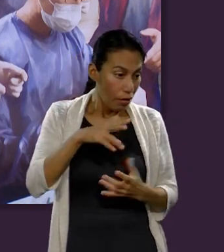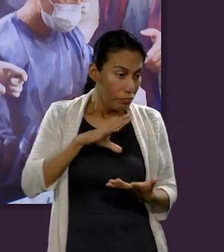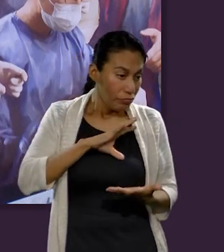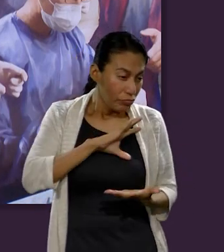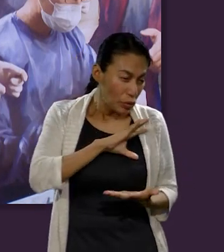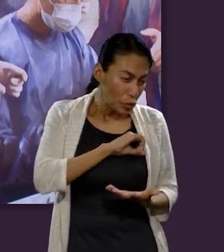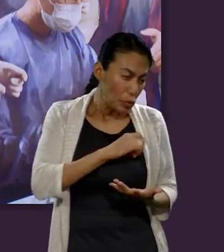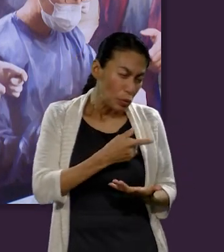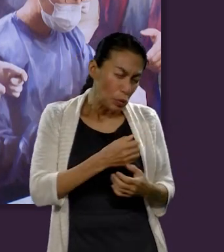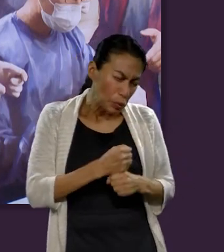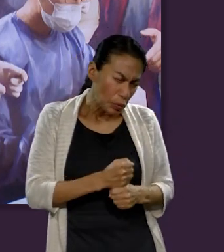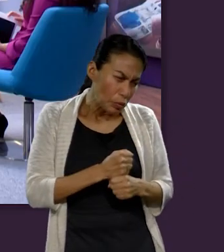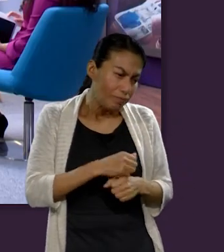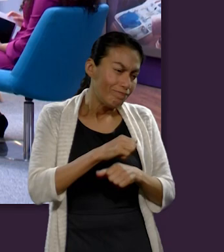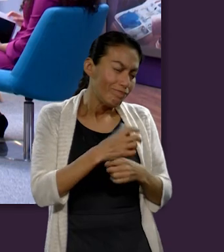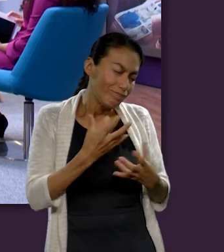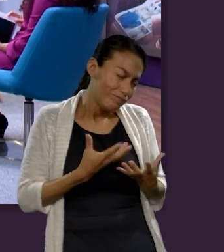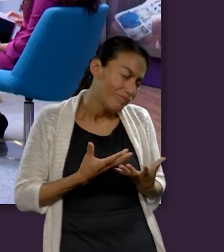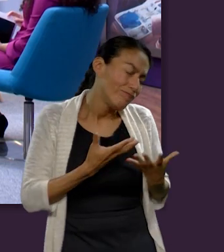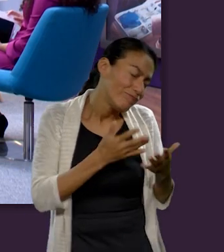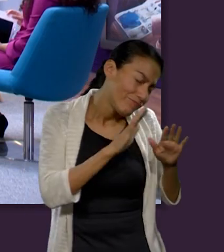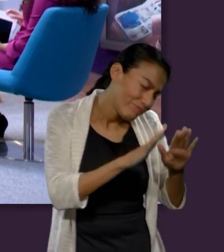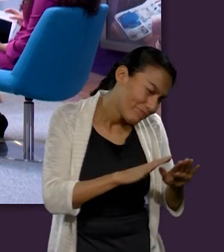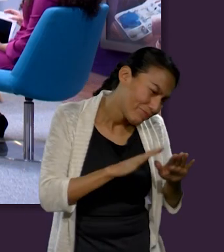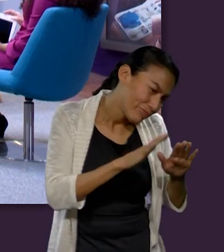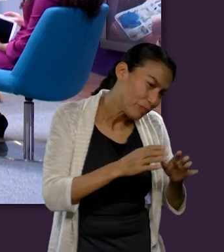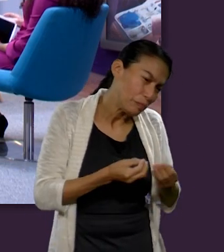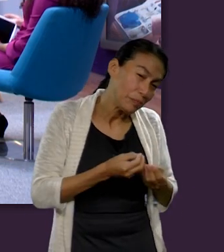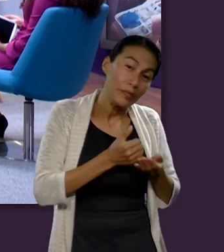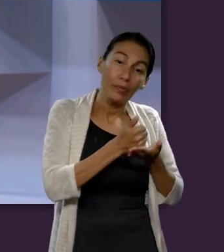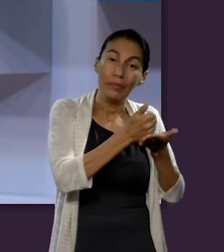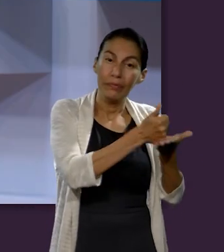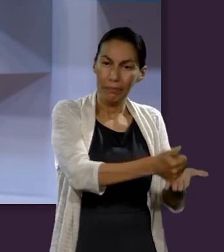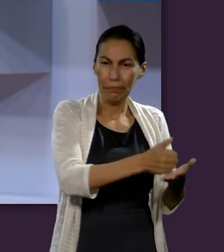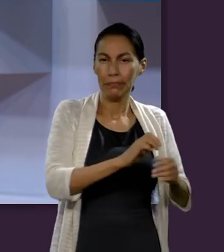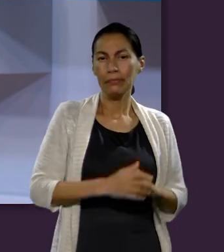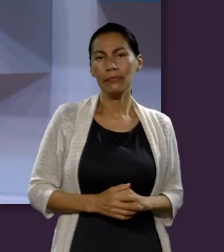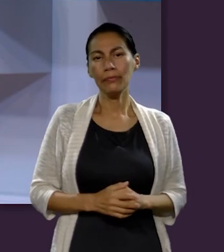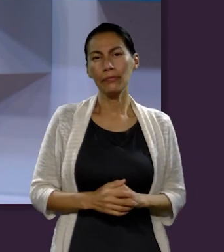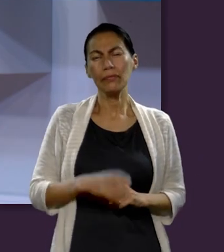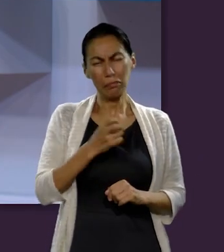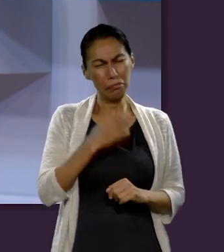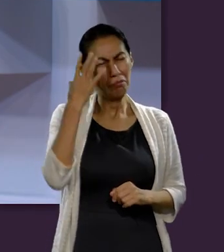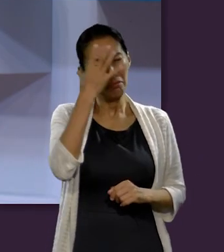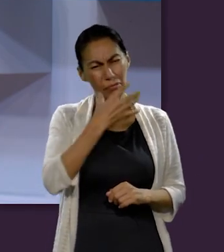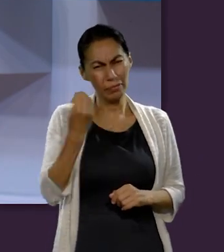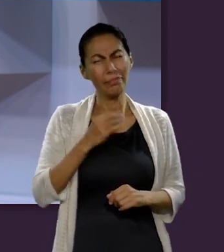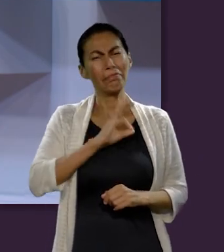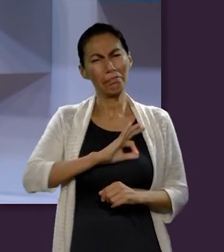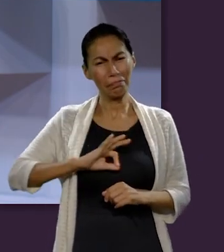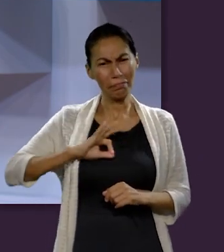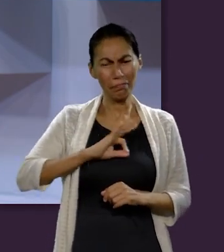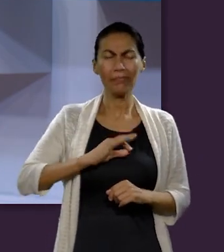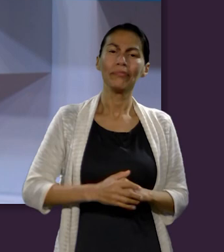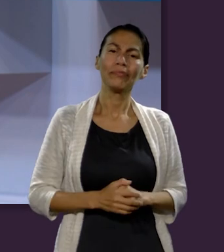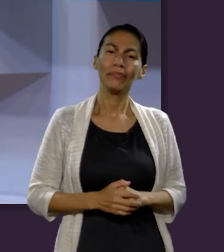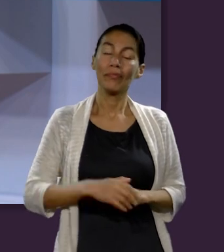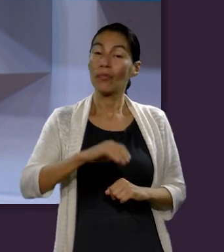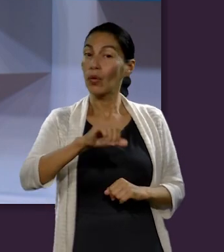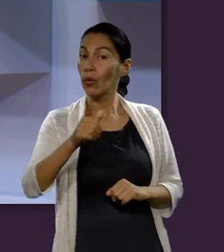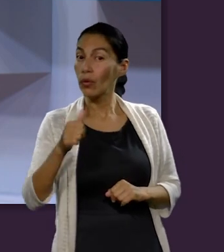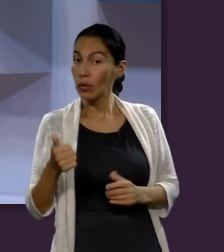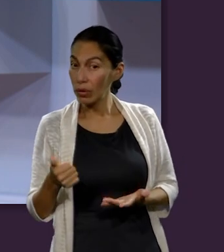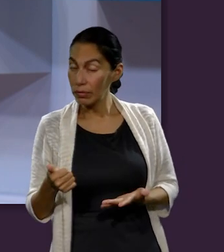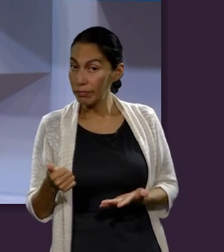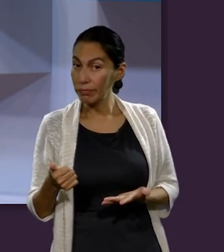indiferente al dolor de ellas. Muy bien. Estas dos historias son maravillosas y tuvieron un final feliz.